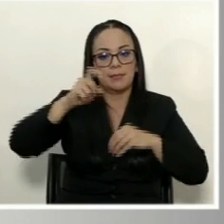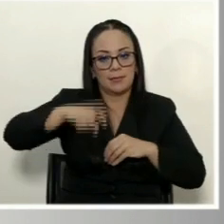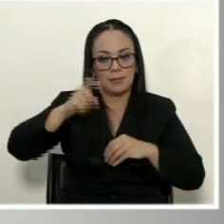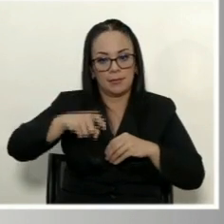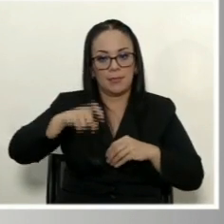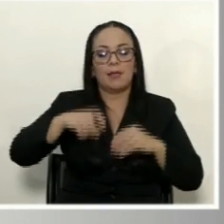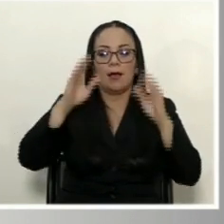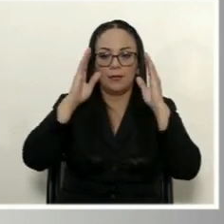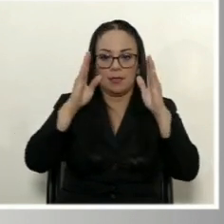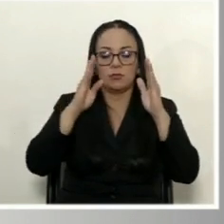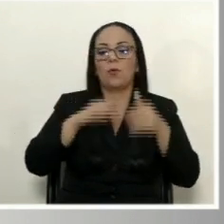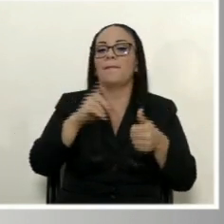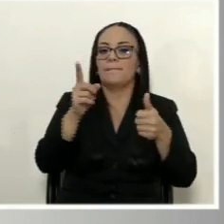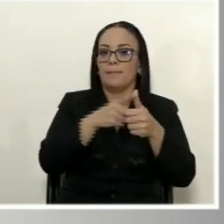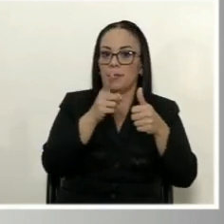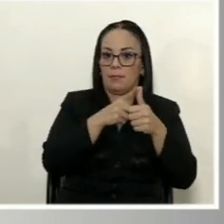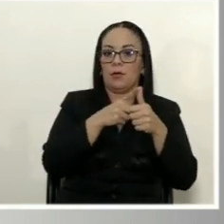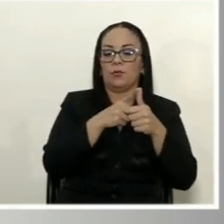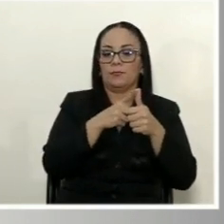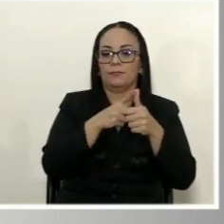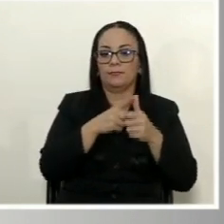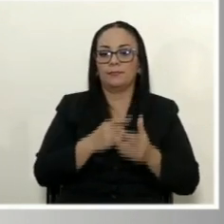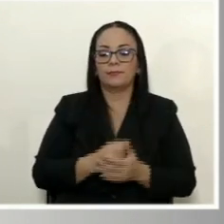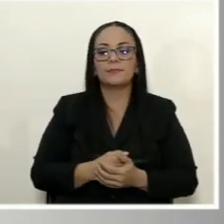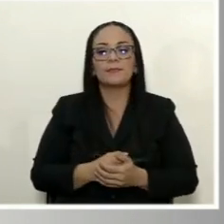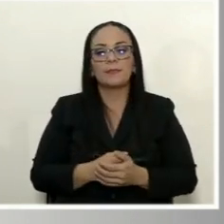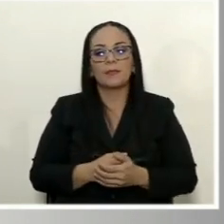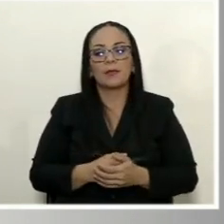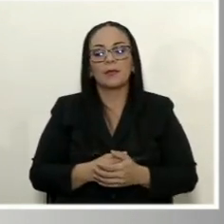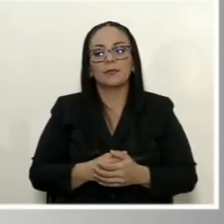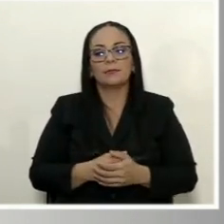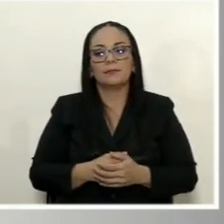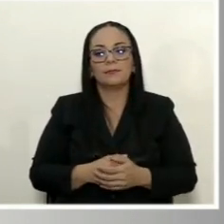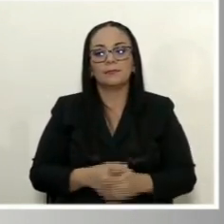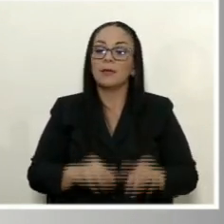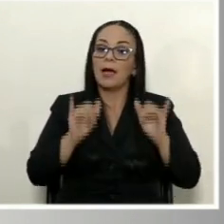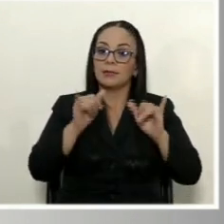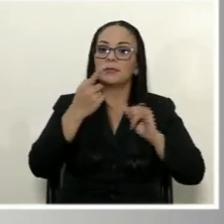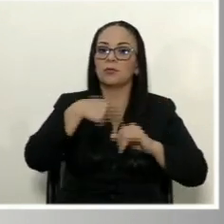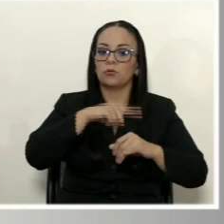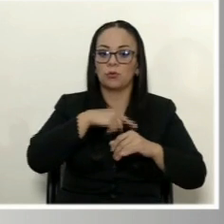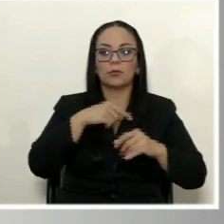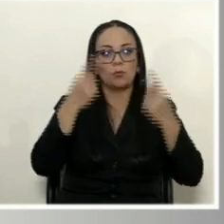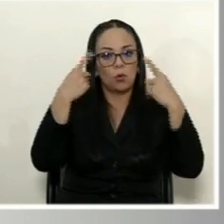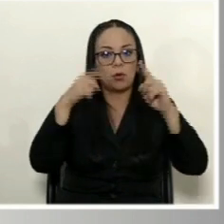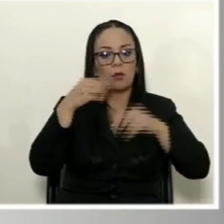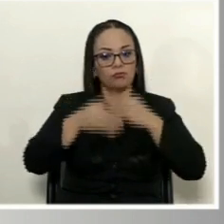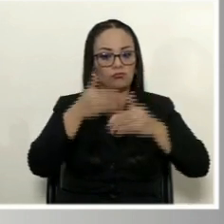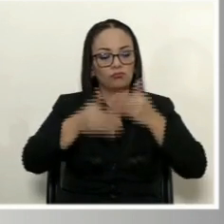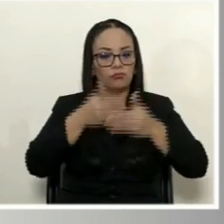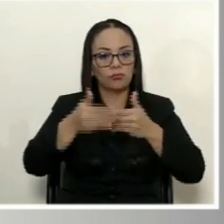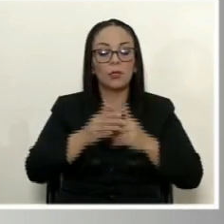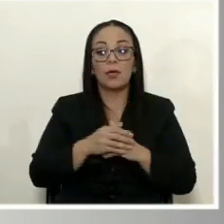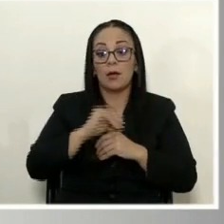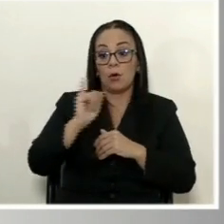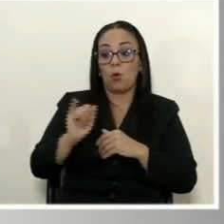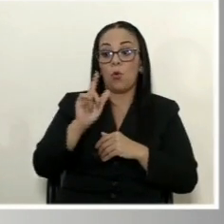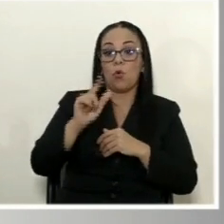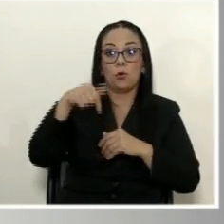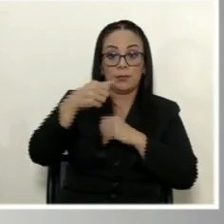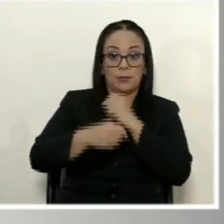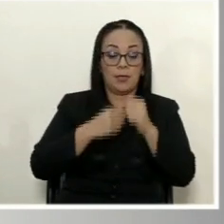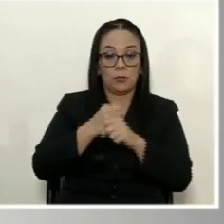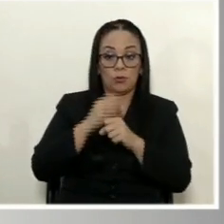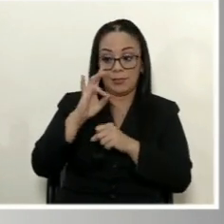necesitan en primera instancia. De esa forma entonces hemos caminado con este proceso y en julio de este